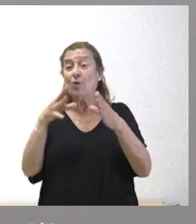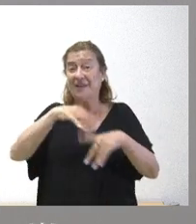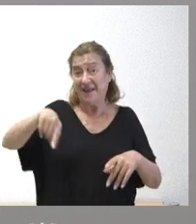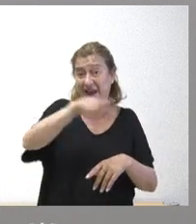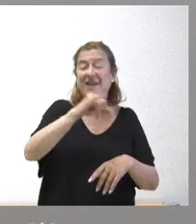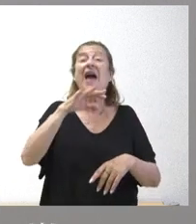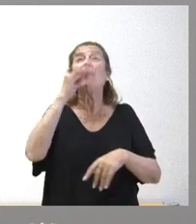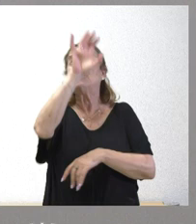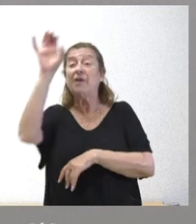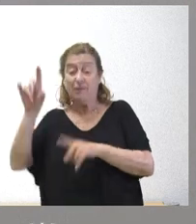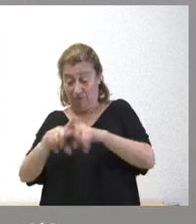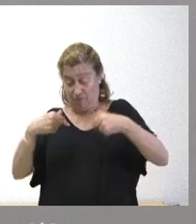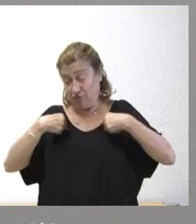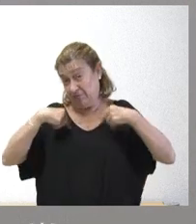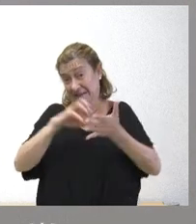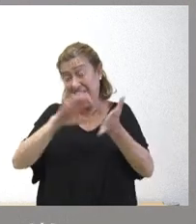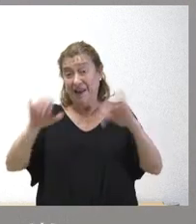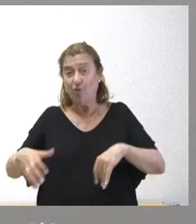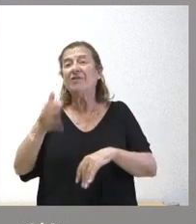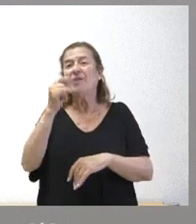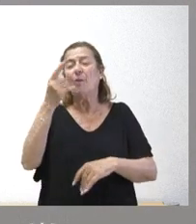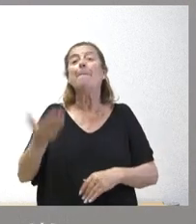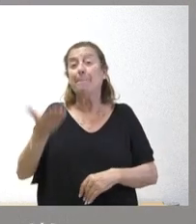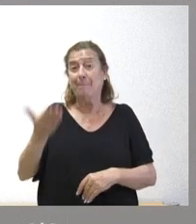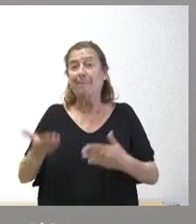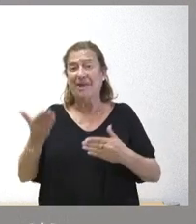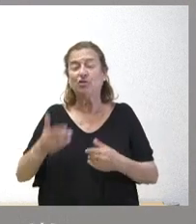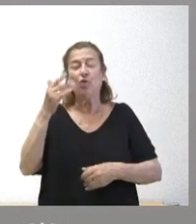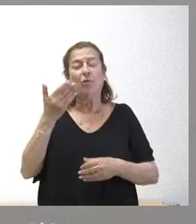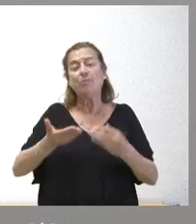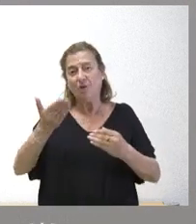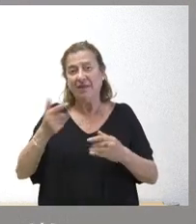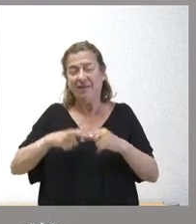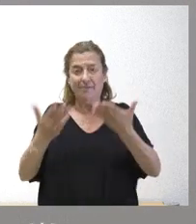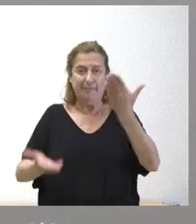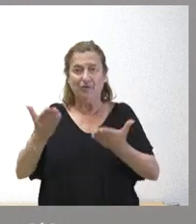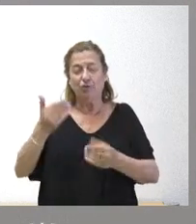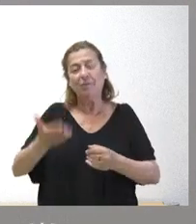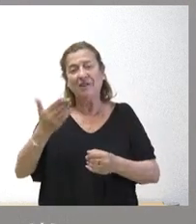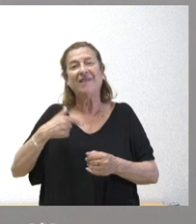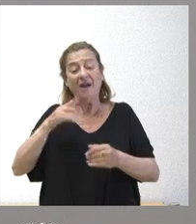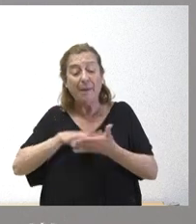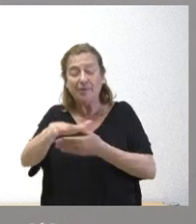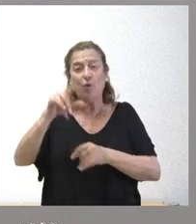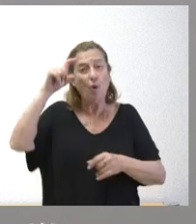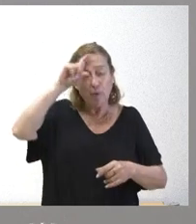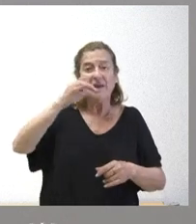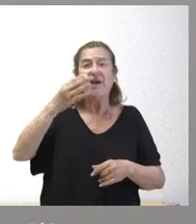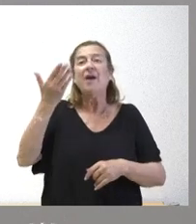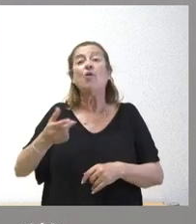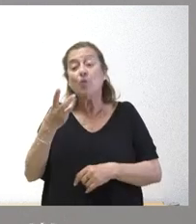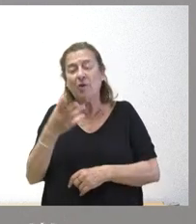comunidades autónomas como la nuestra tiene un peso importante del ámbito rural y tiene un número muy importante de médicos de familia